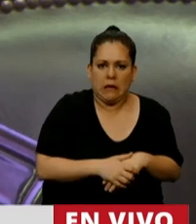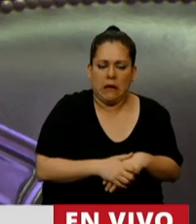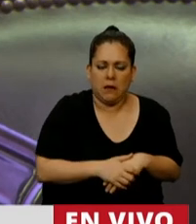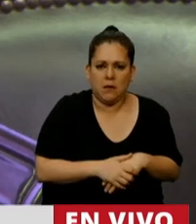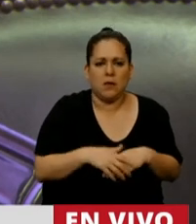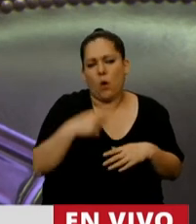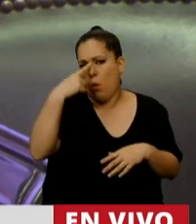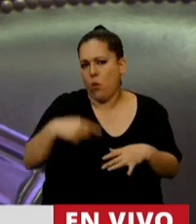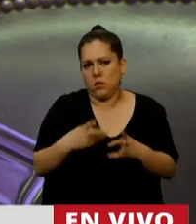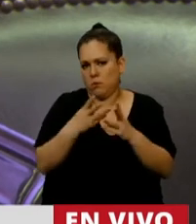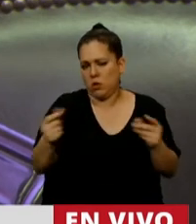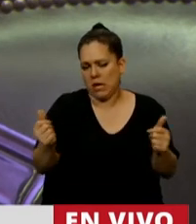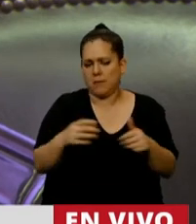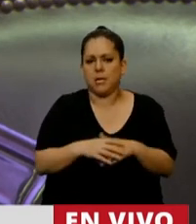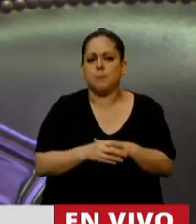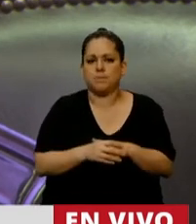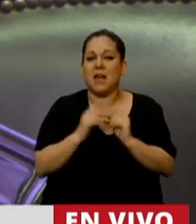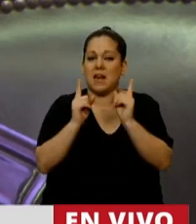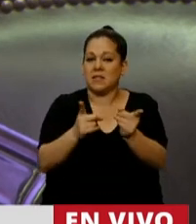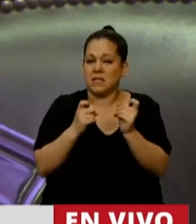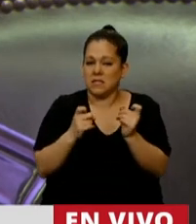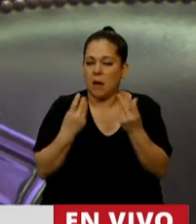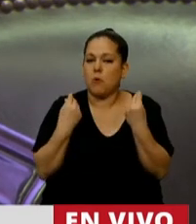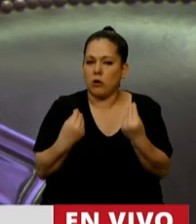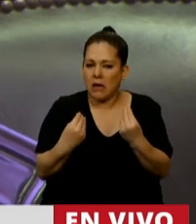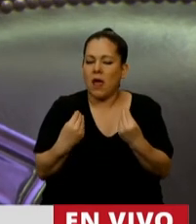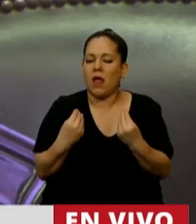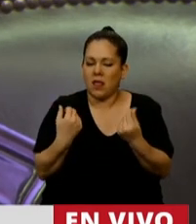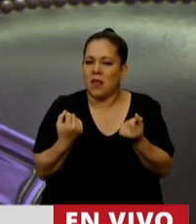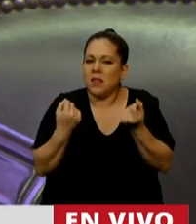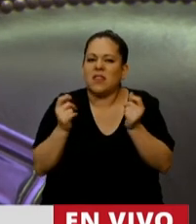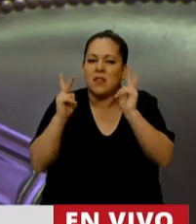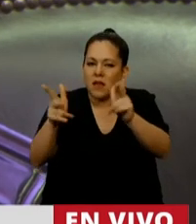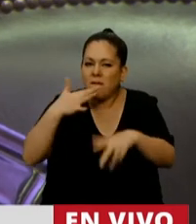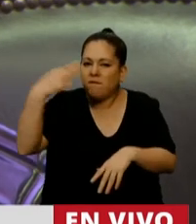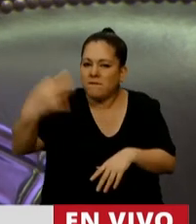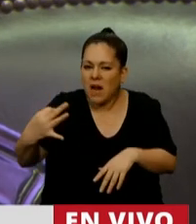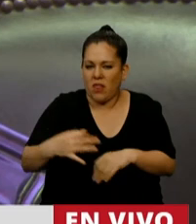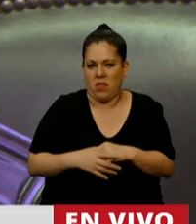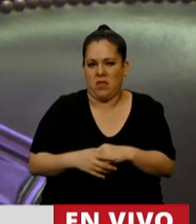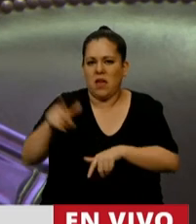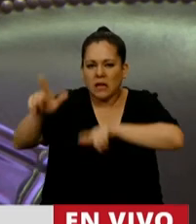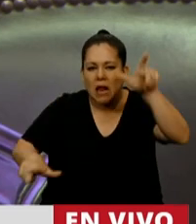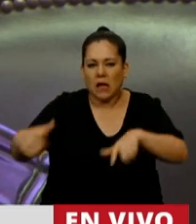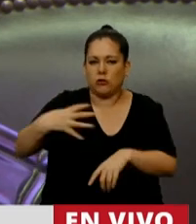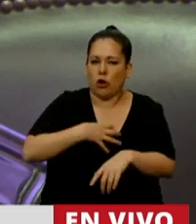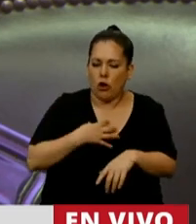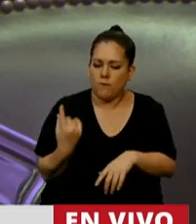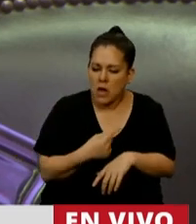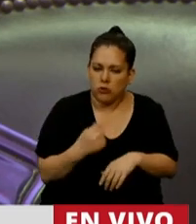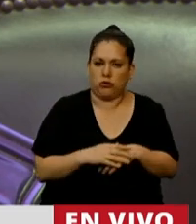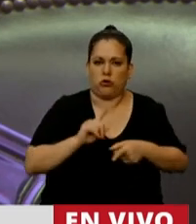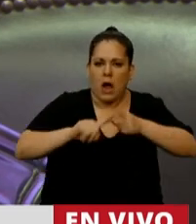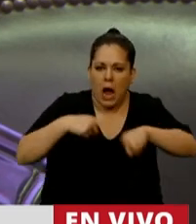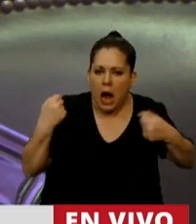termino, señor Presidente, necesitamos dar certeza, generar confianza, generar acuerdos